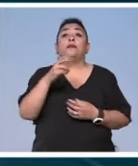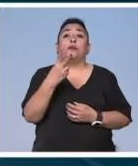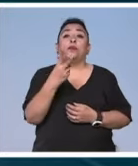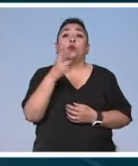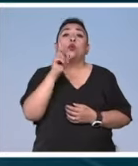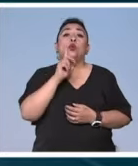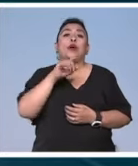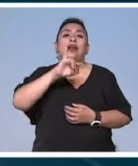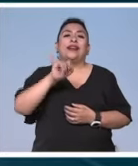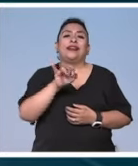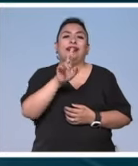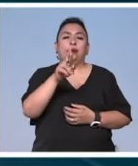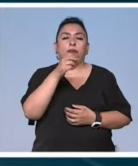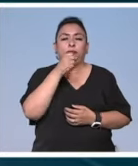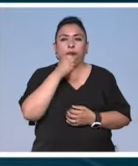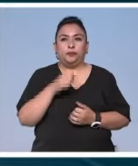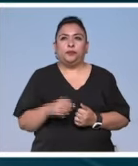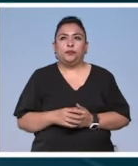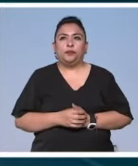Jimena Rodríguez.